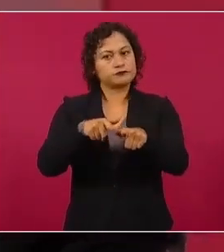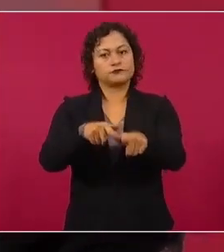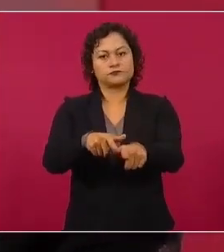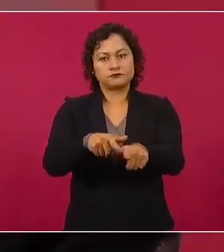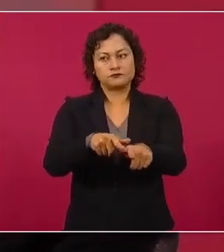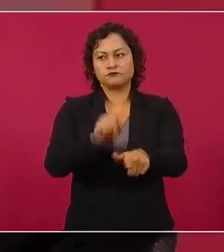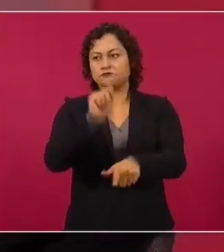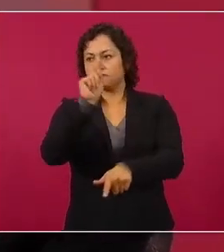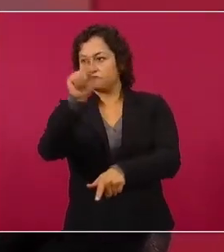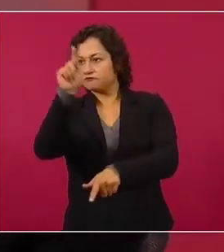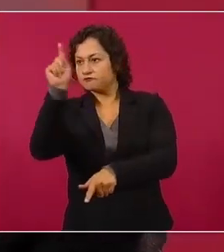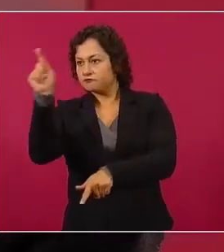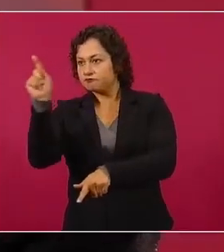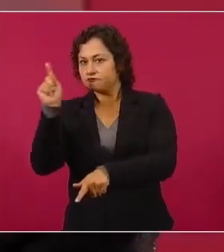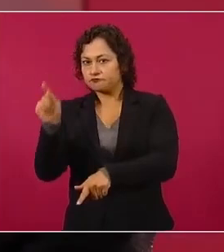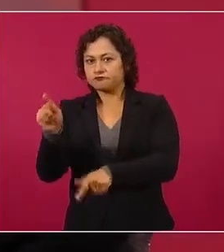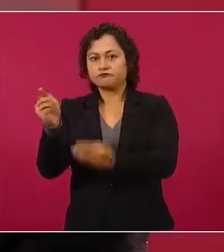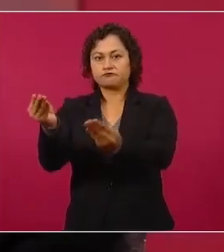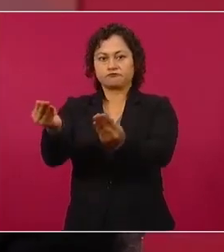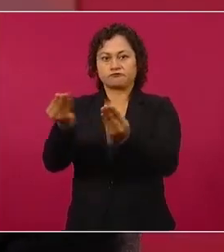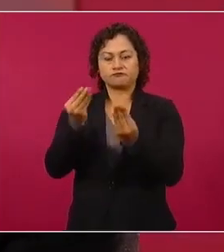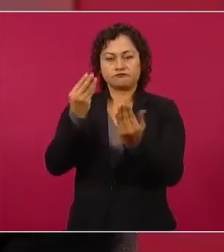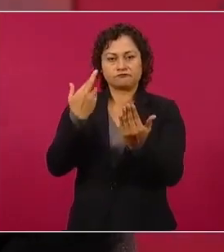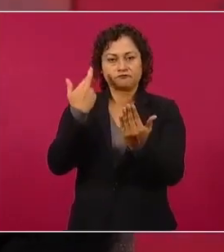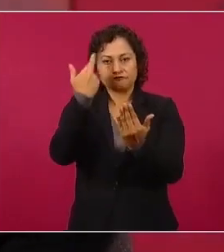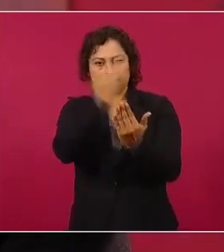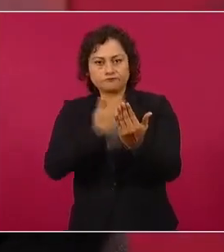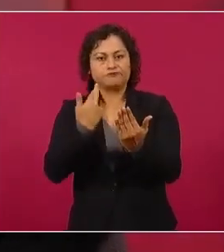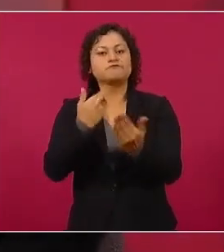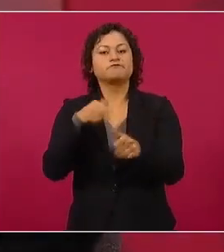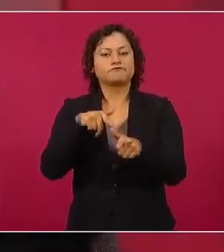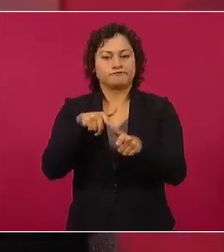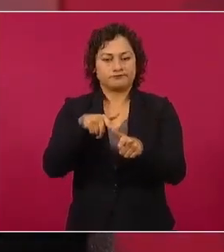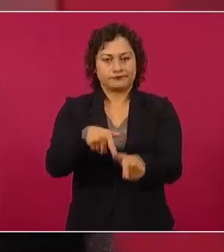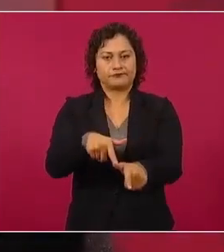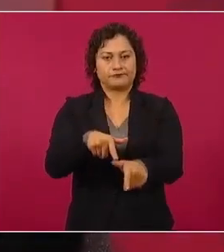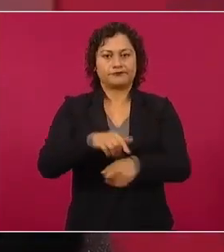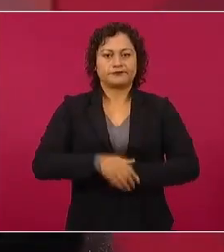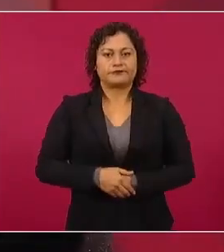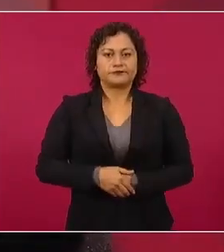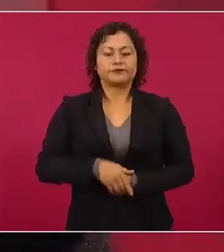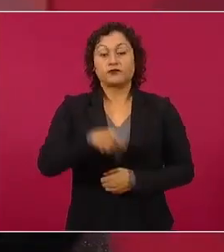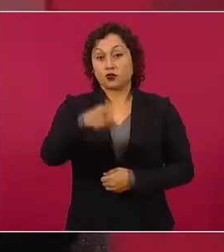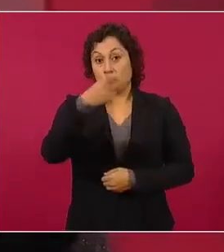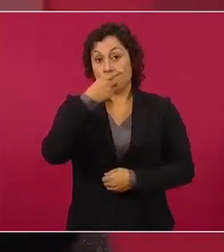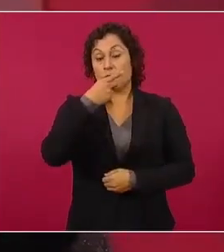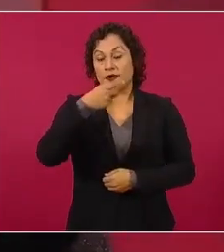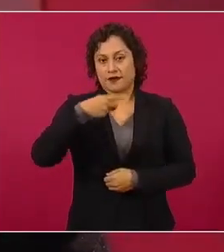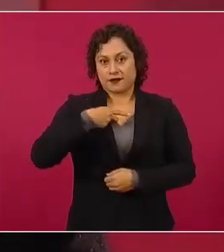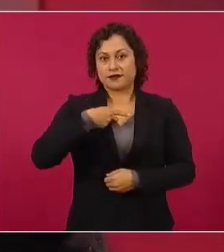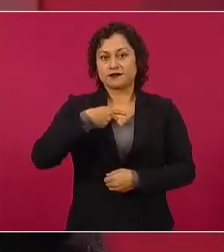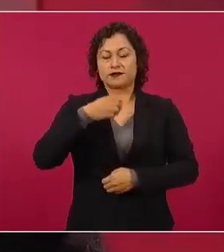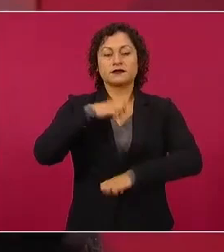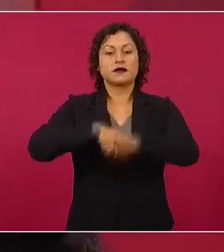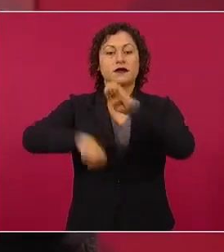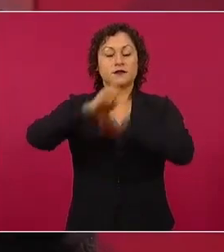y lo de la minera canadiense.